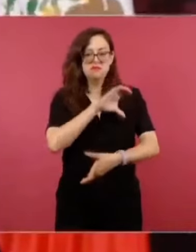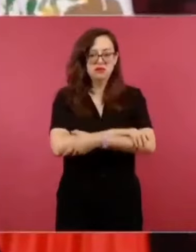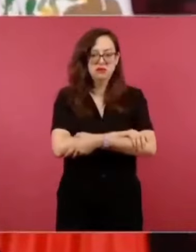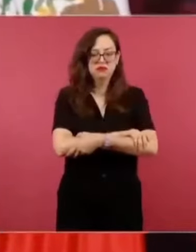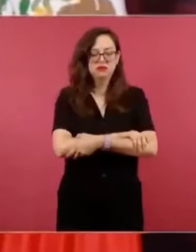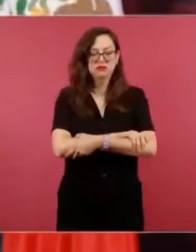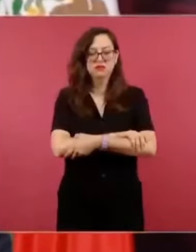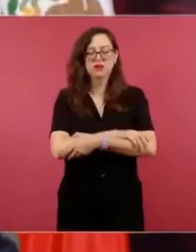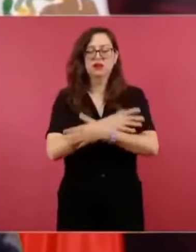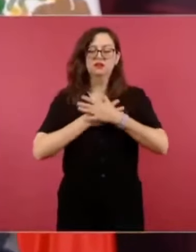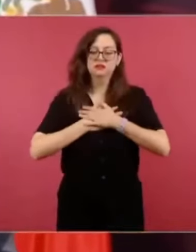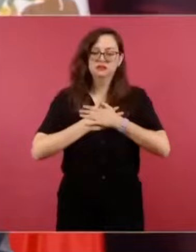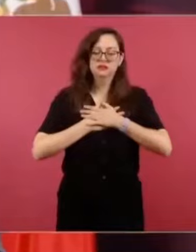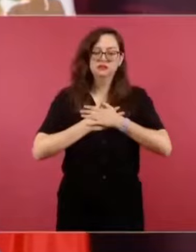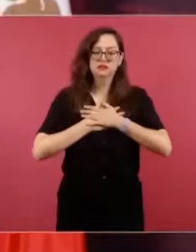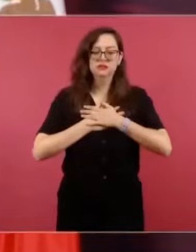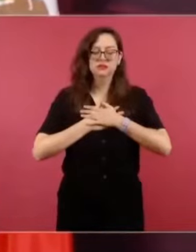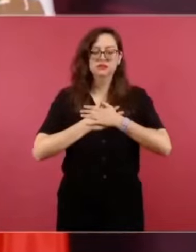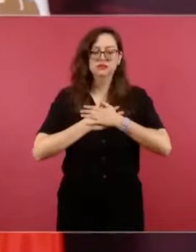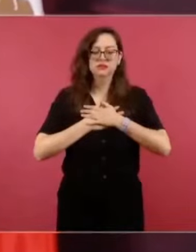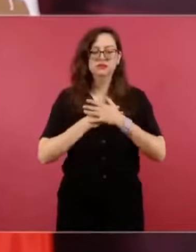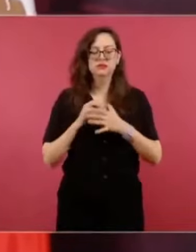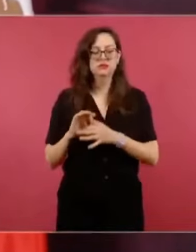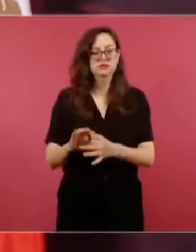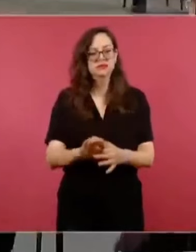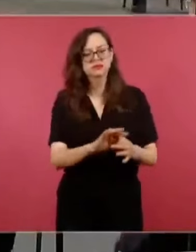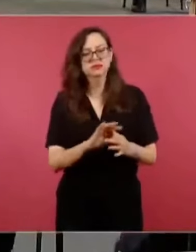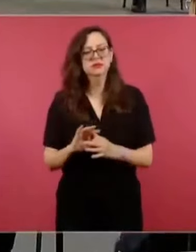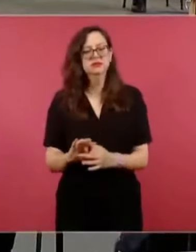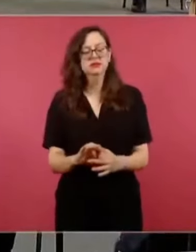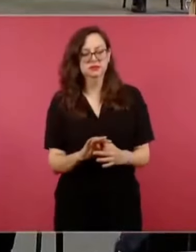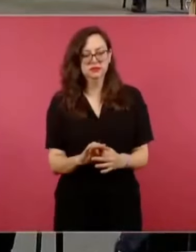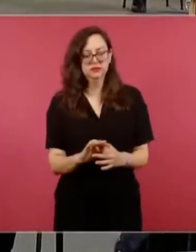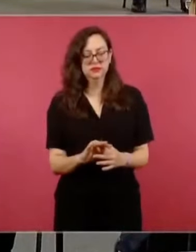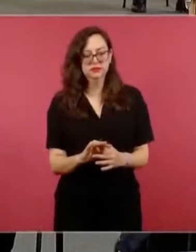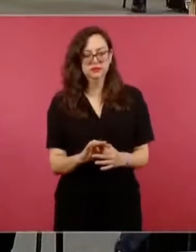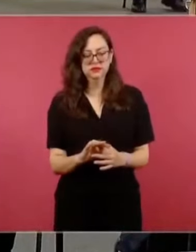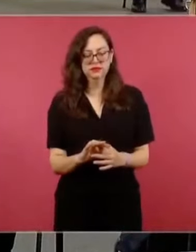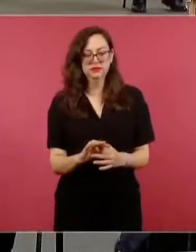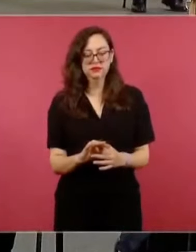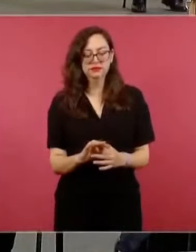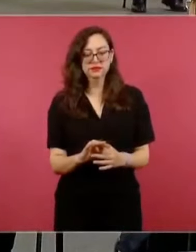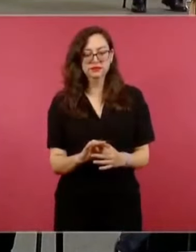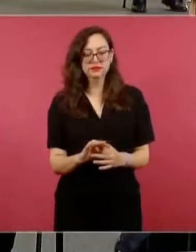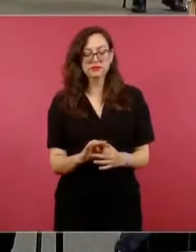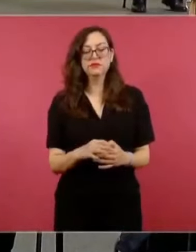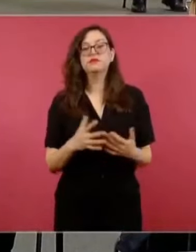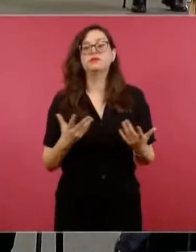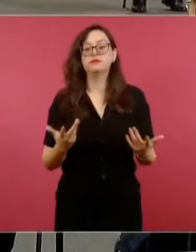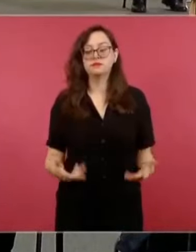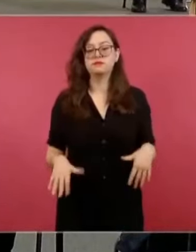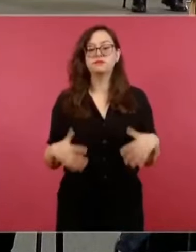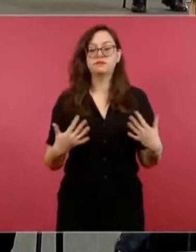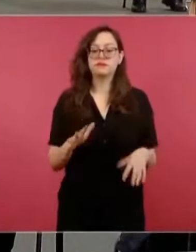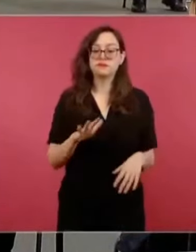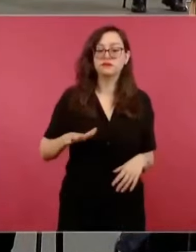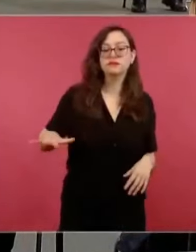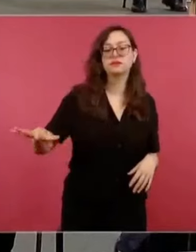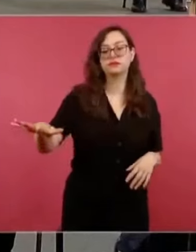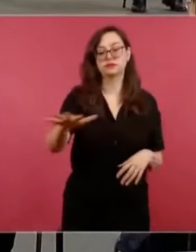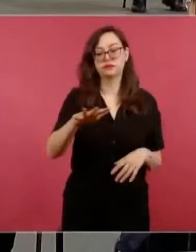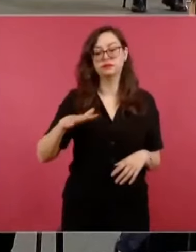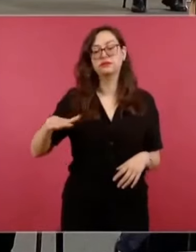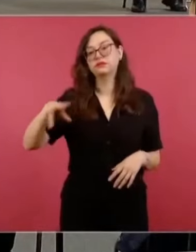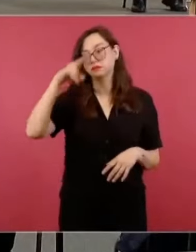mucho amor, es un pueblo muy amoroso el pueblo